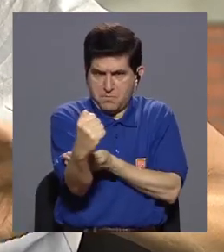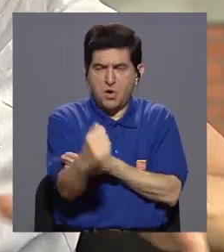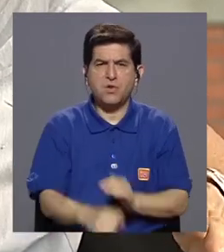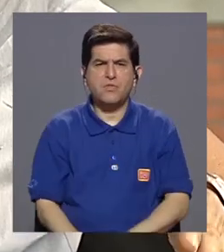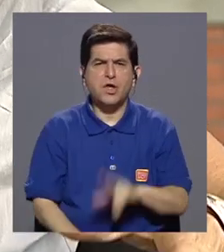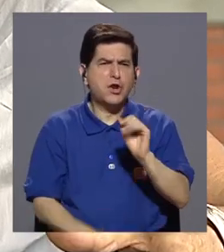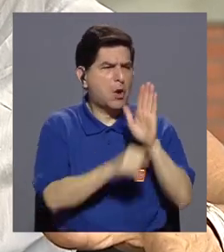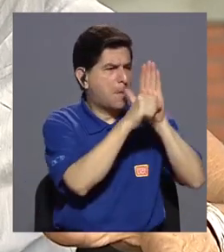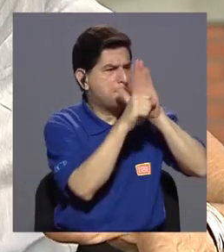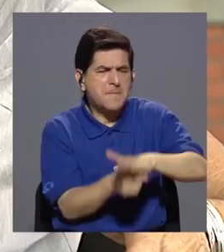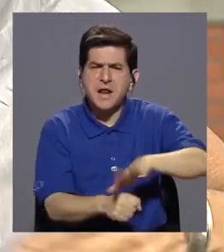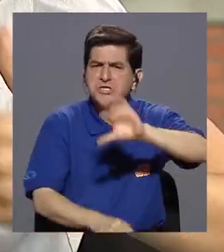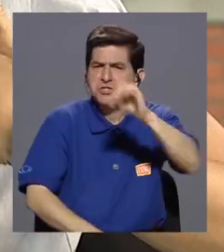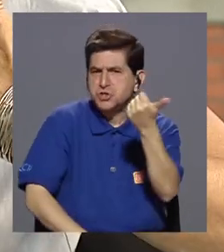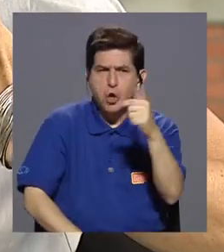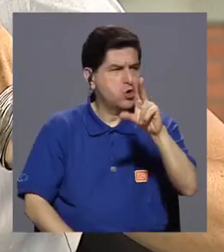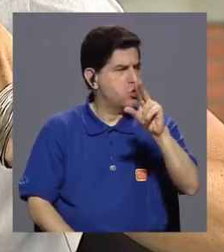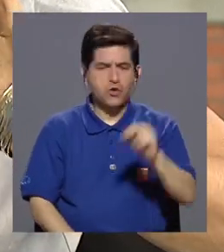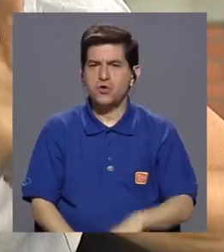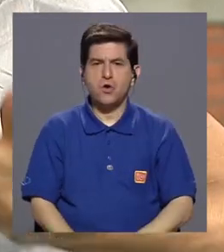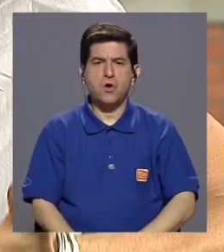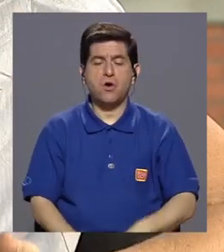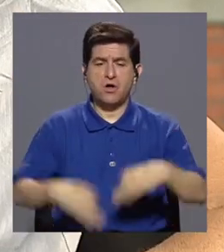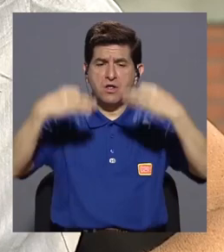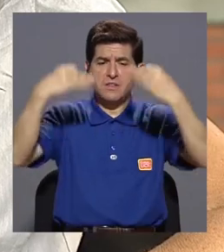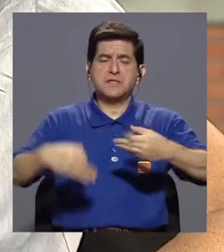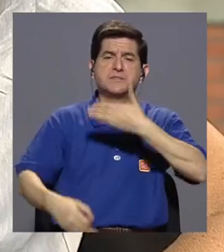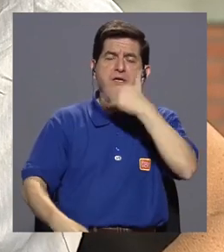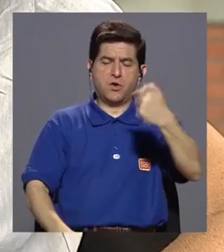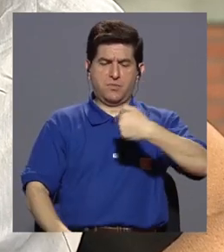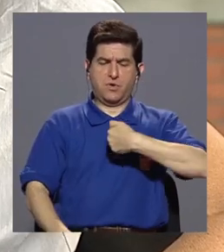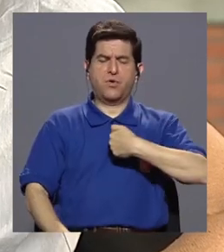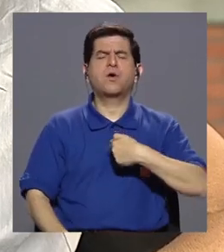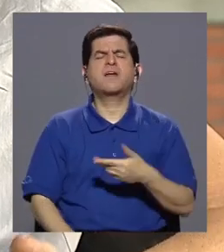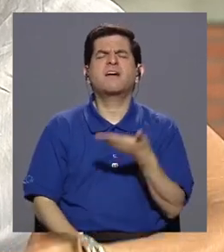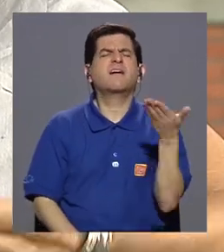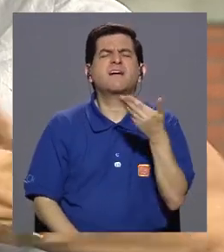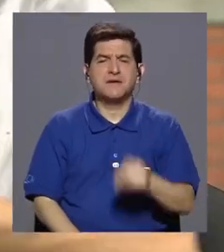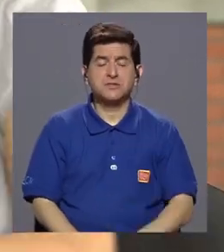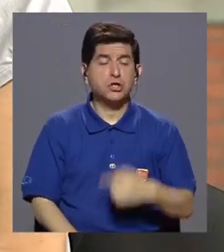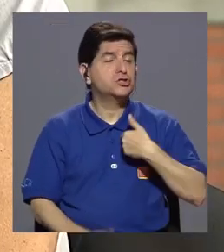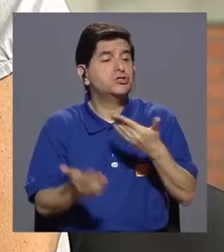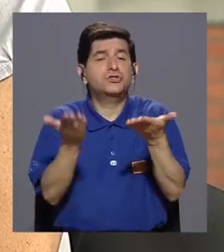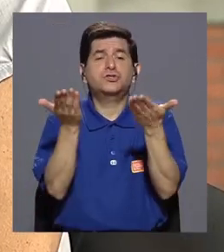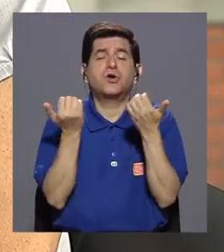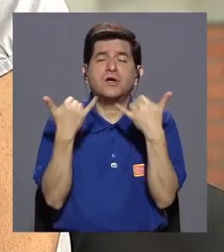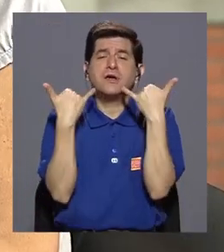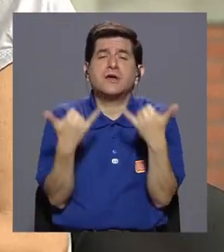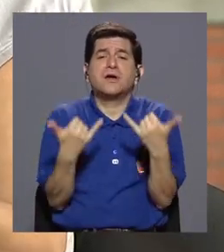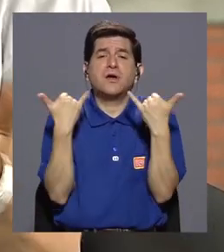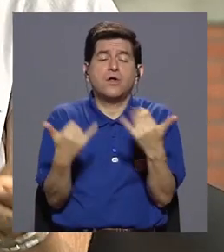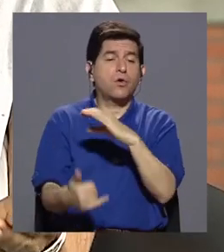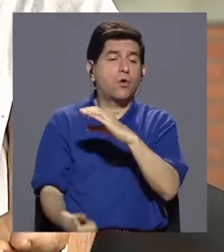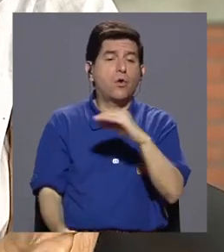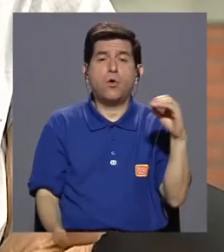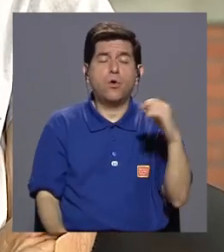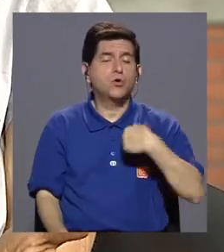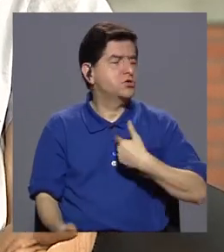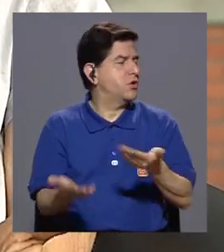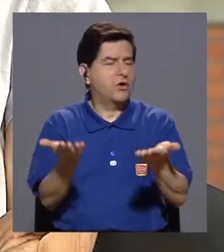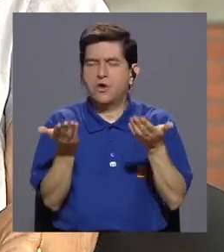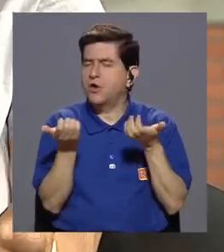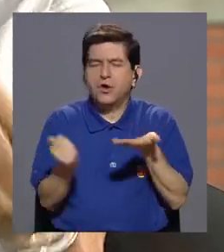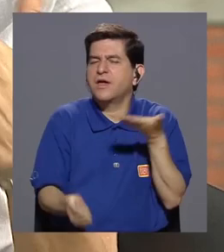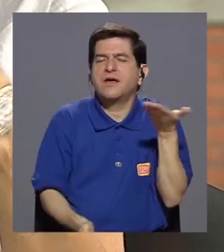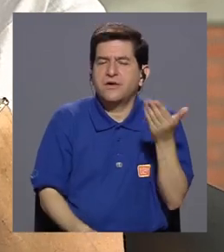oprimir al otro, sino el poder decidir qué es lo mejor para mí, qué es lo que yo quiero en este momento o qué es lo que yo no